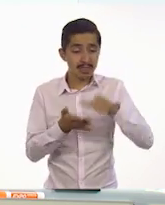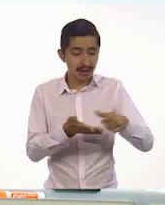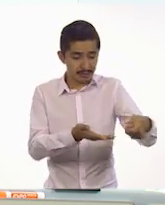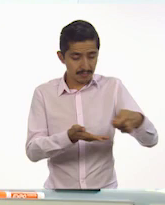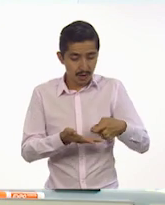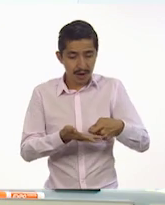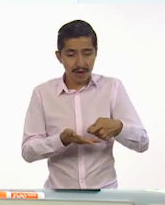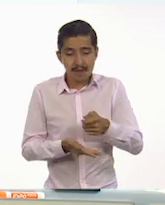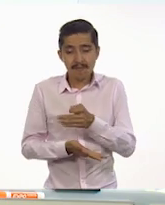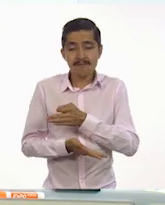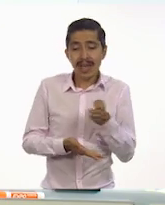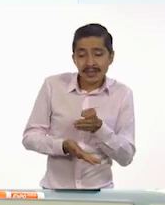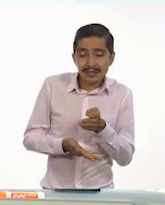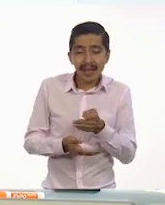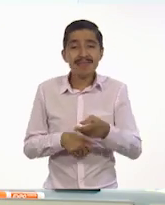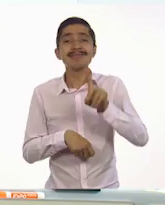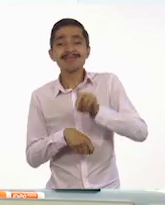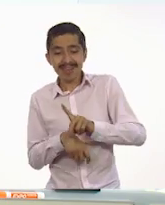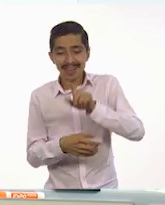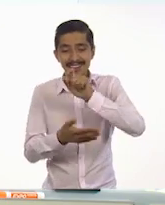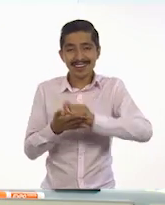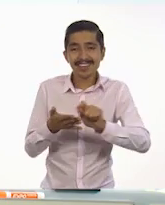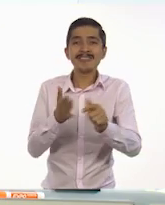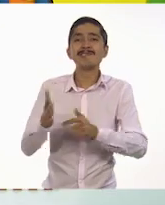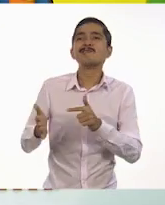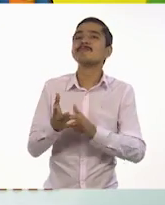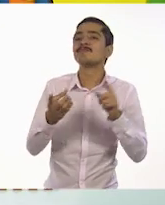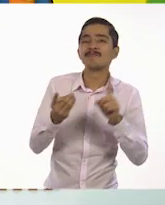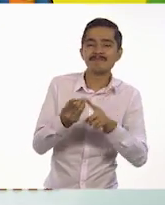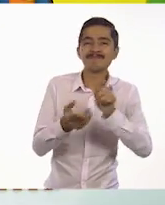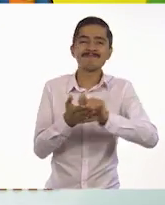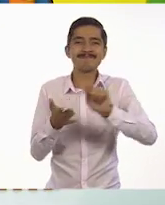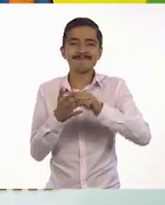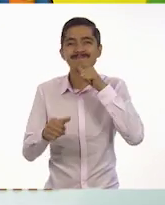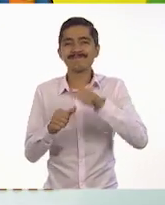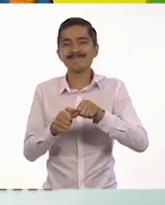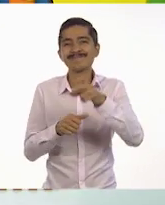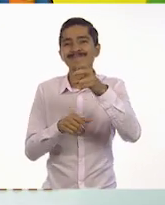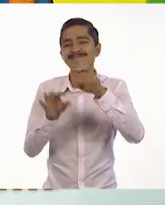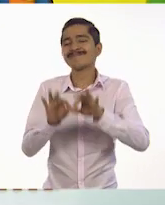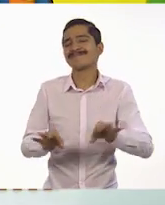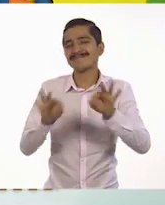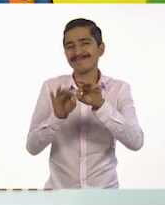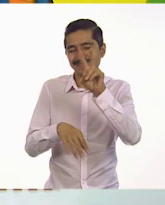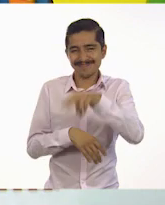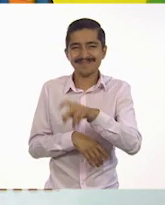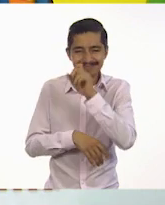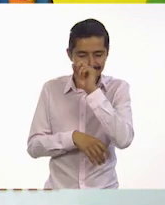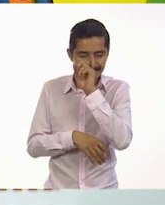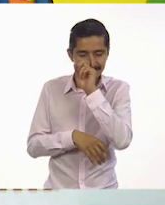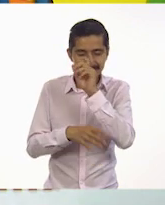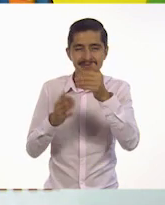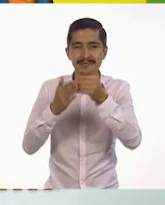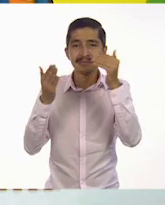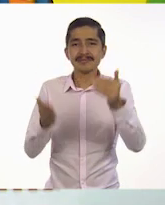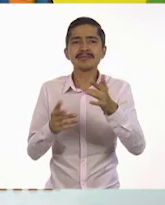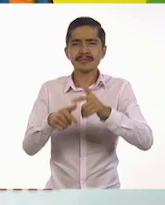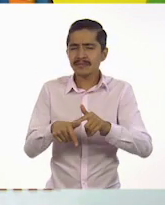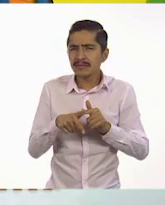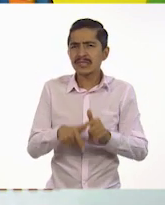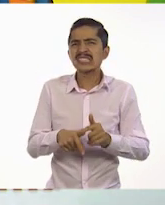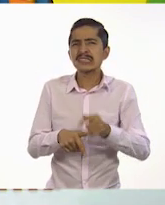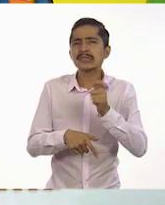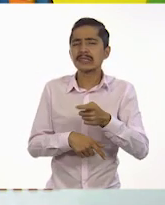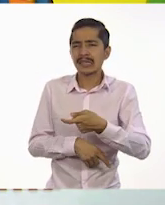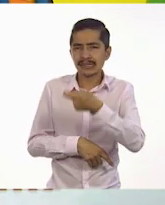y en qué lugar estabas escribiendo esa carta. Ah, cierto. Es importante. Ahora me parece que podemos seguir con el